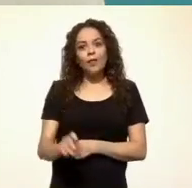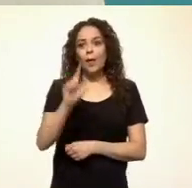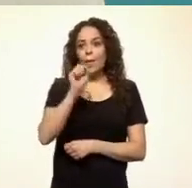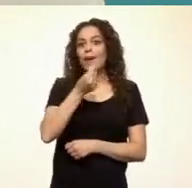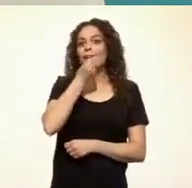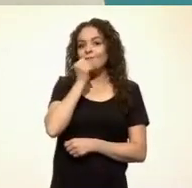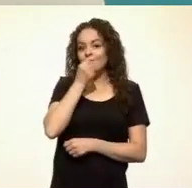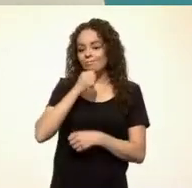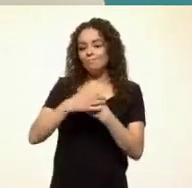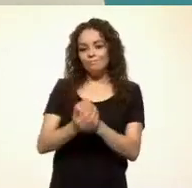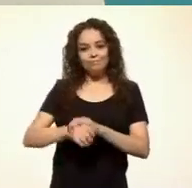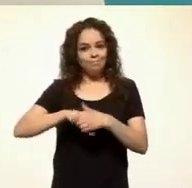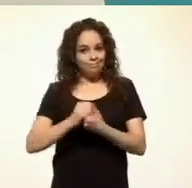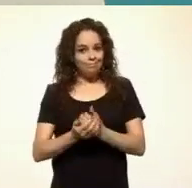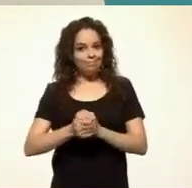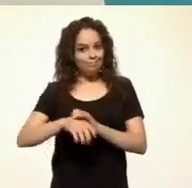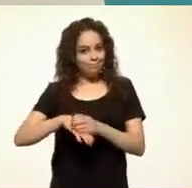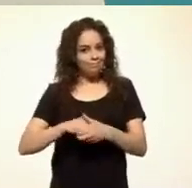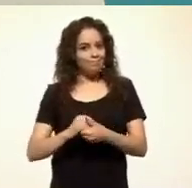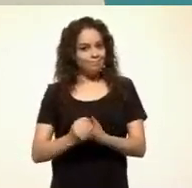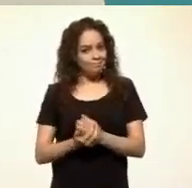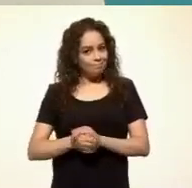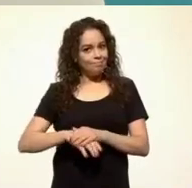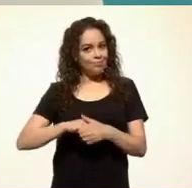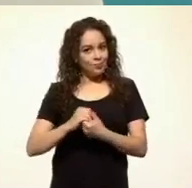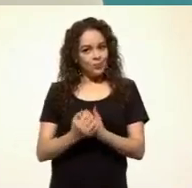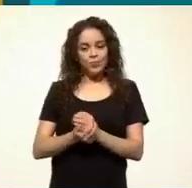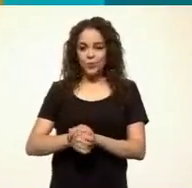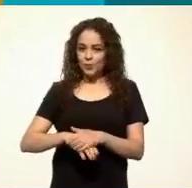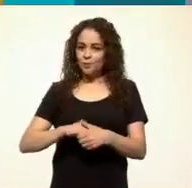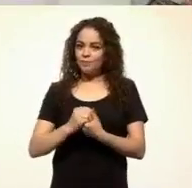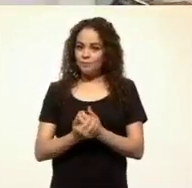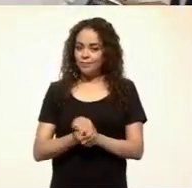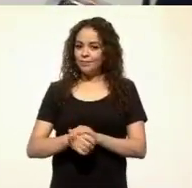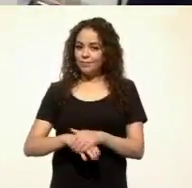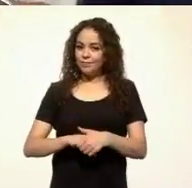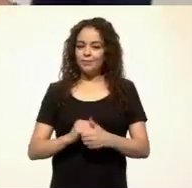Uno, tres, cuatro.